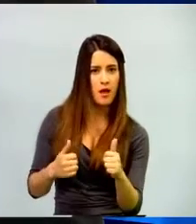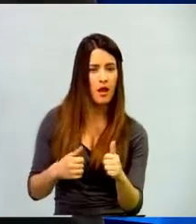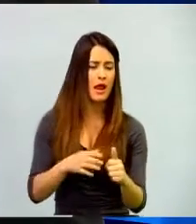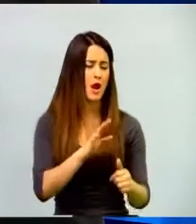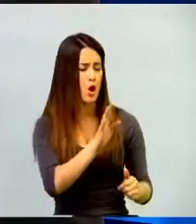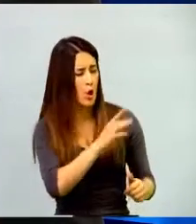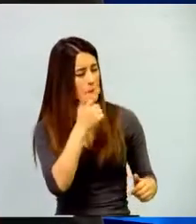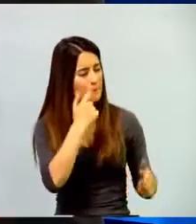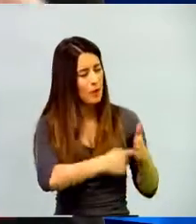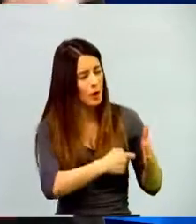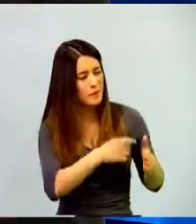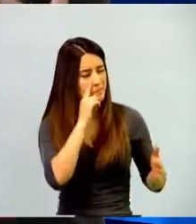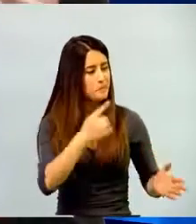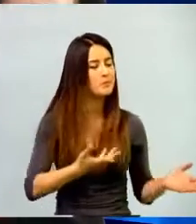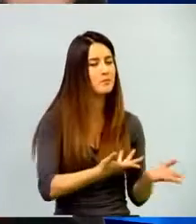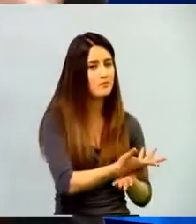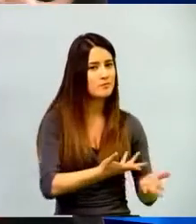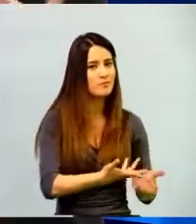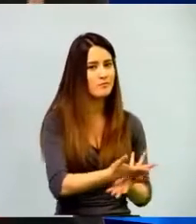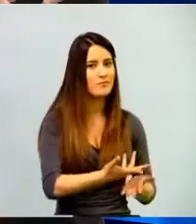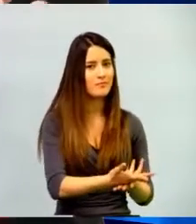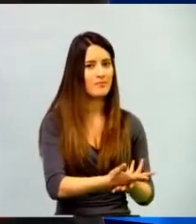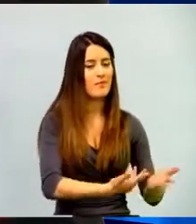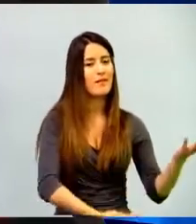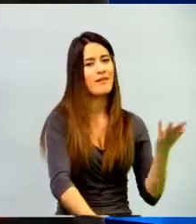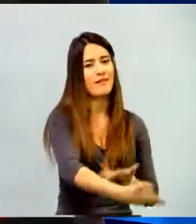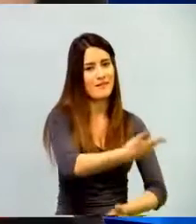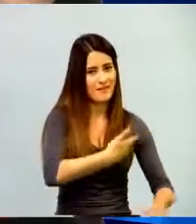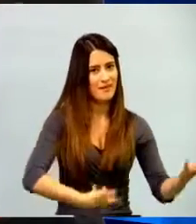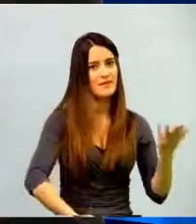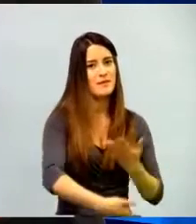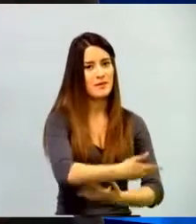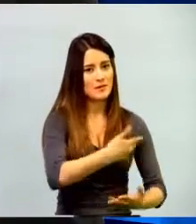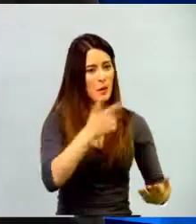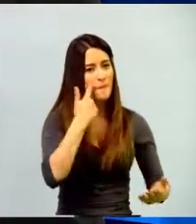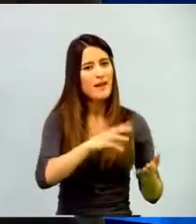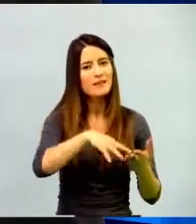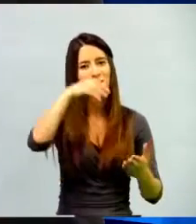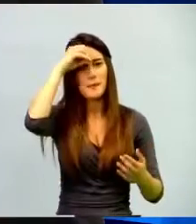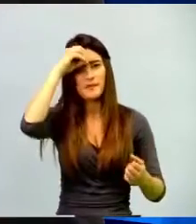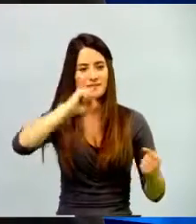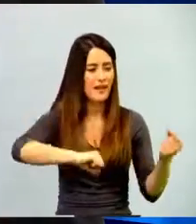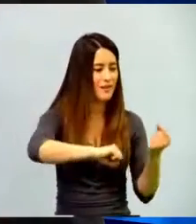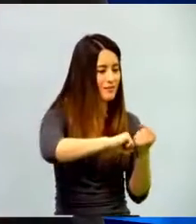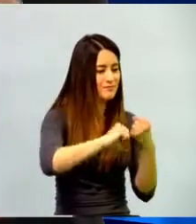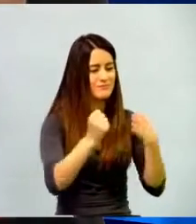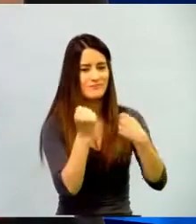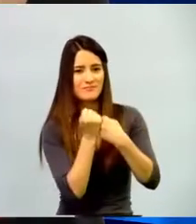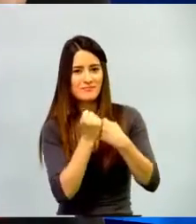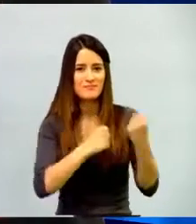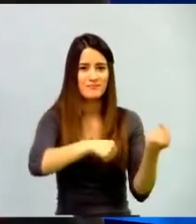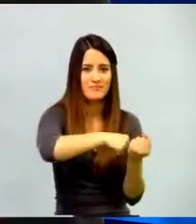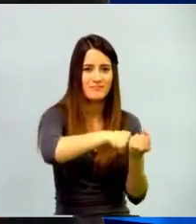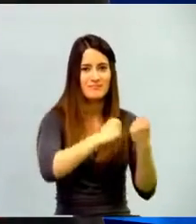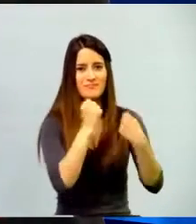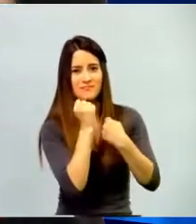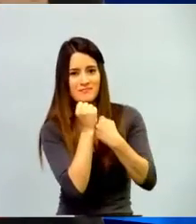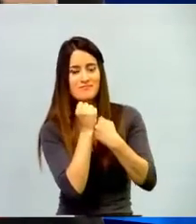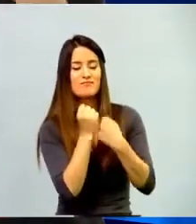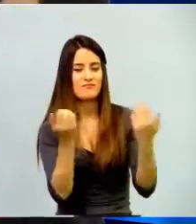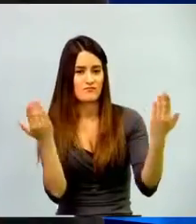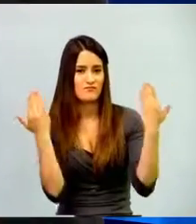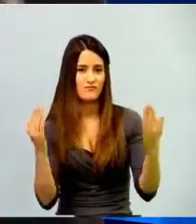esto lo debes de hacer de esta forma. Entonces, se genera como un aprendizaje colaborativo entre ellos. Y aparte,